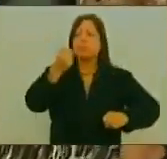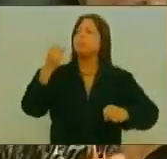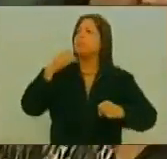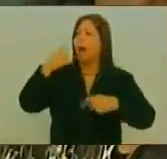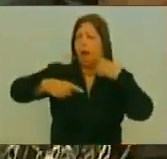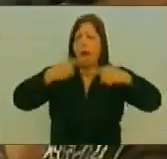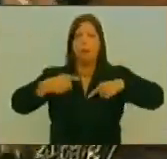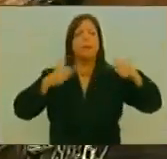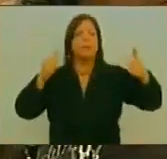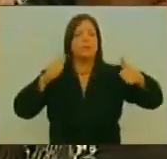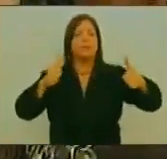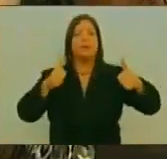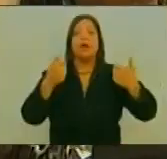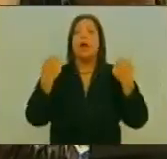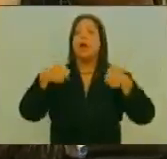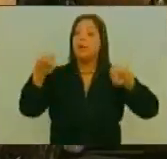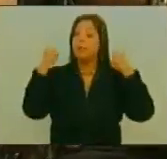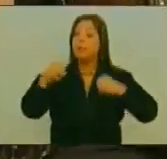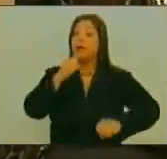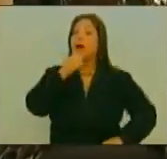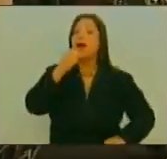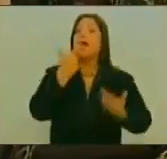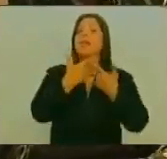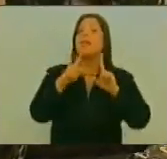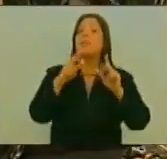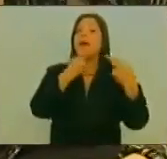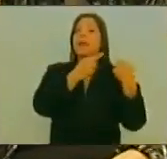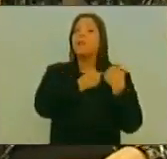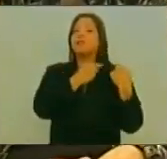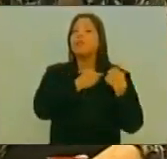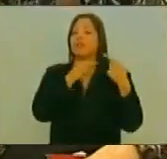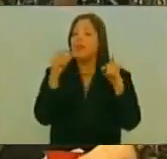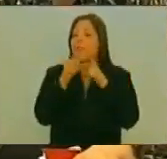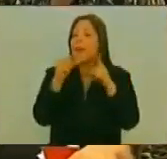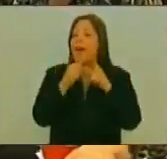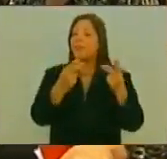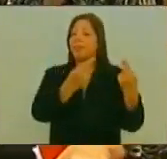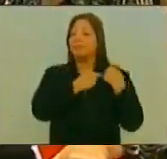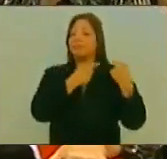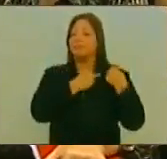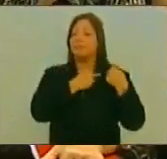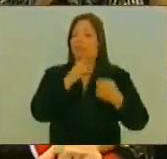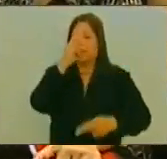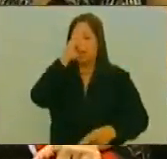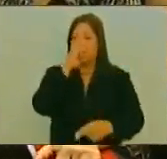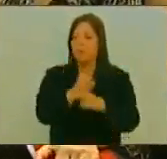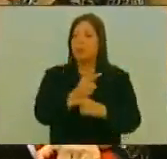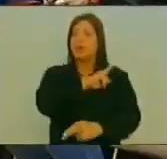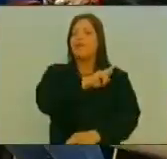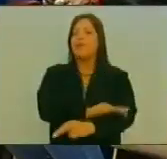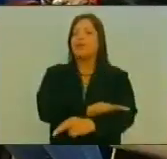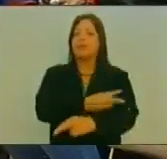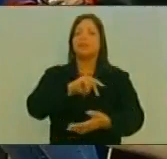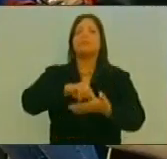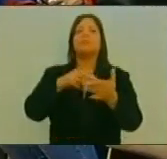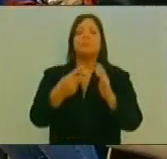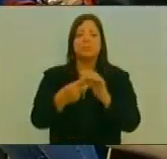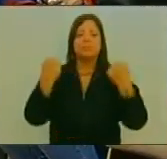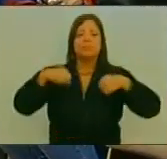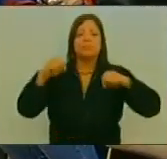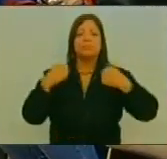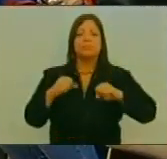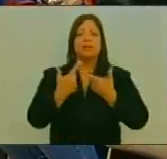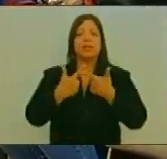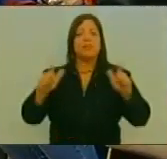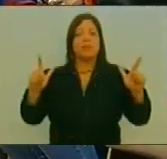Pero tiene que ser Un ejercicio Responsable Respetuoso Y hoy Con más fuerza Que nunca Decimos Un ejercicio De